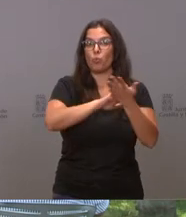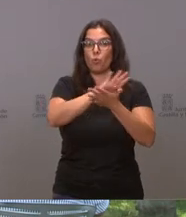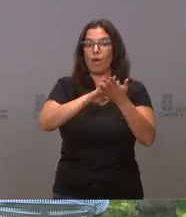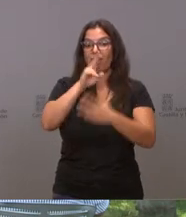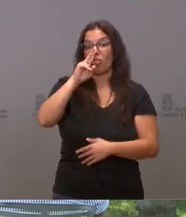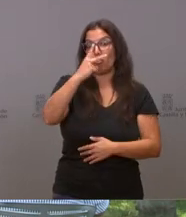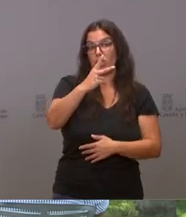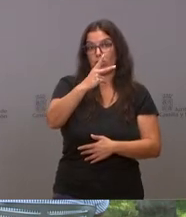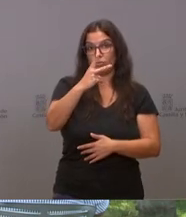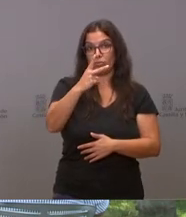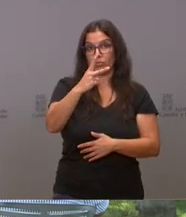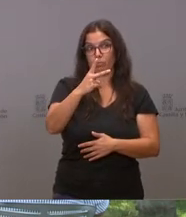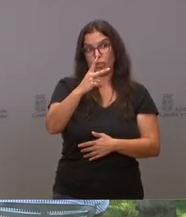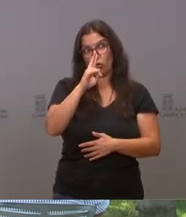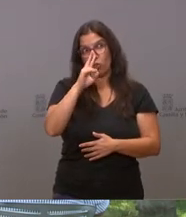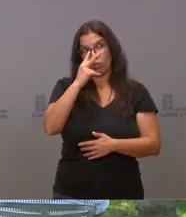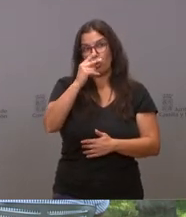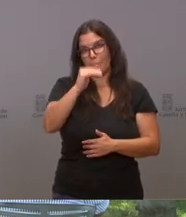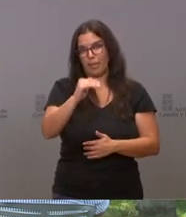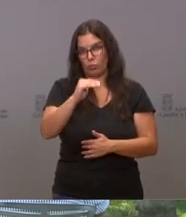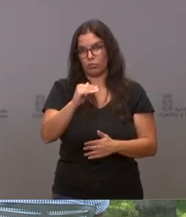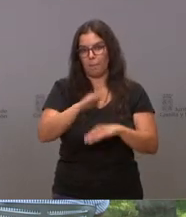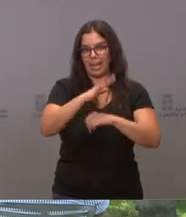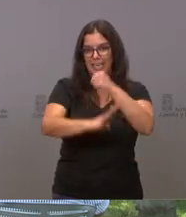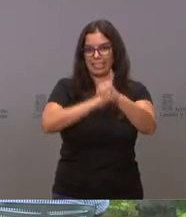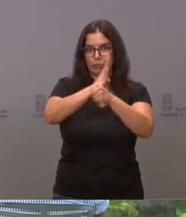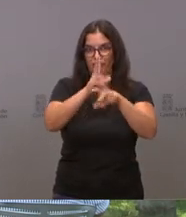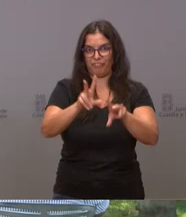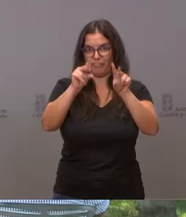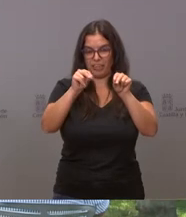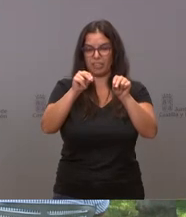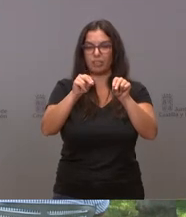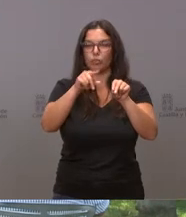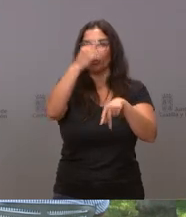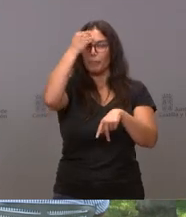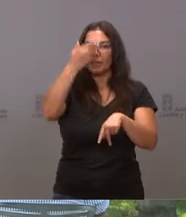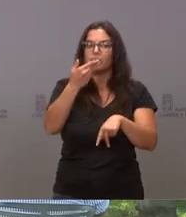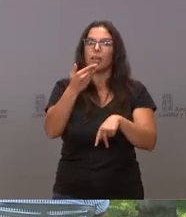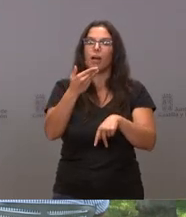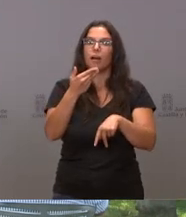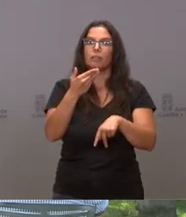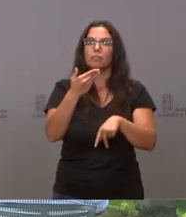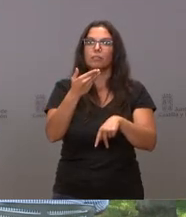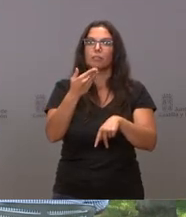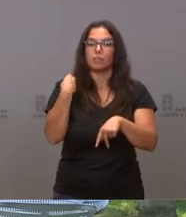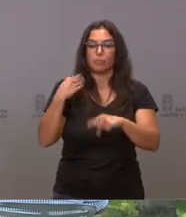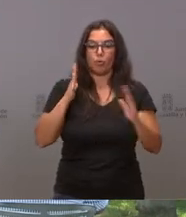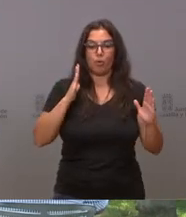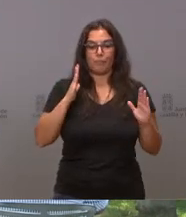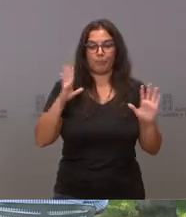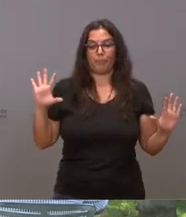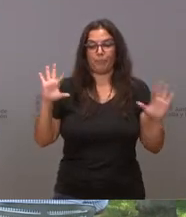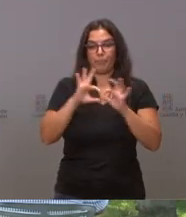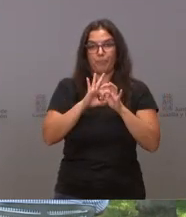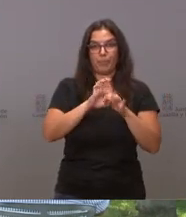pero ya queda un poco menos de dos años de legislatura, cómo se imagina el desenlace de lo que está siendo su coalición